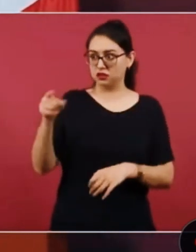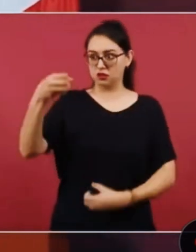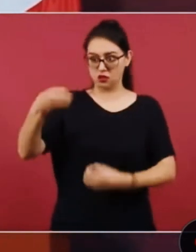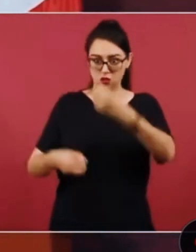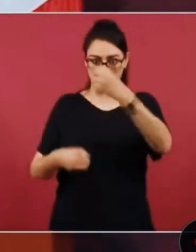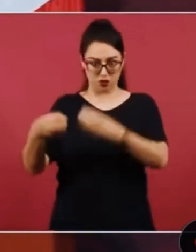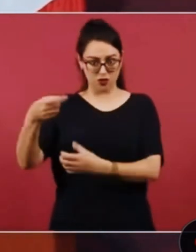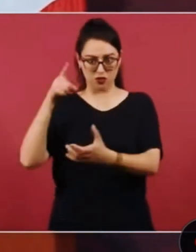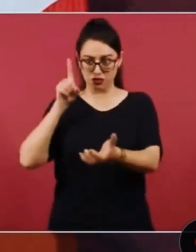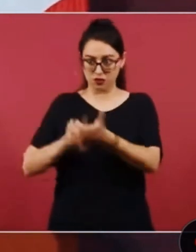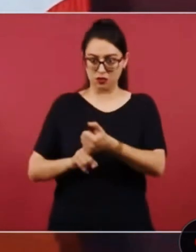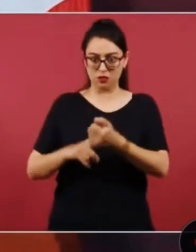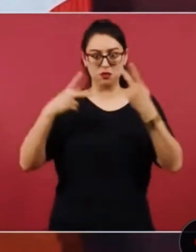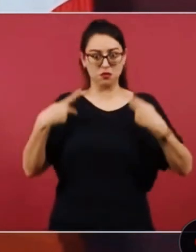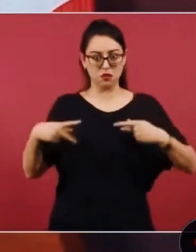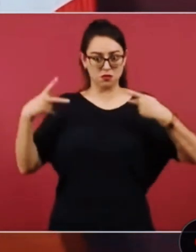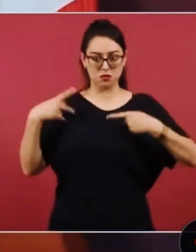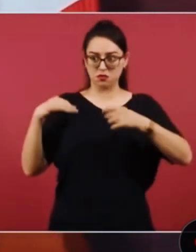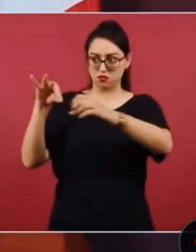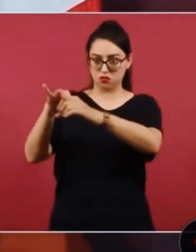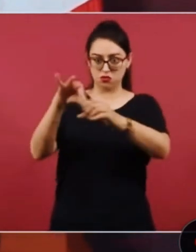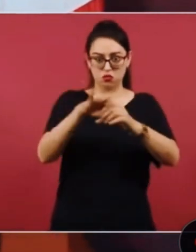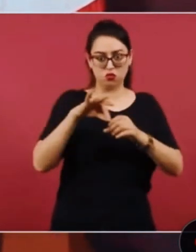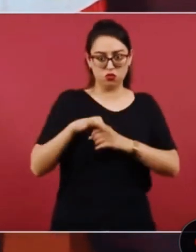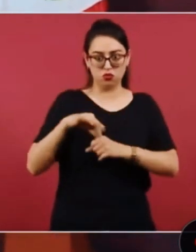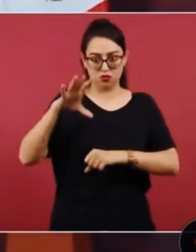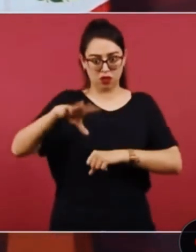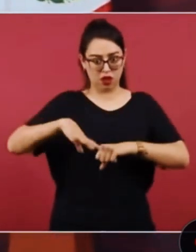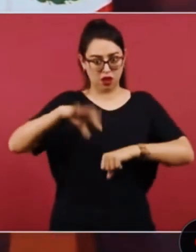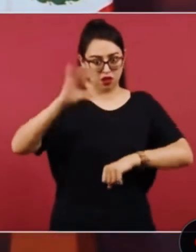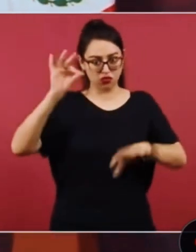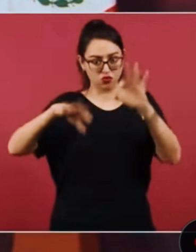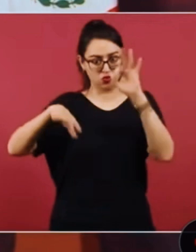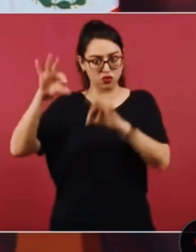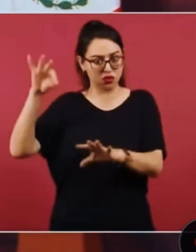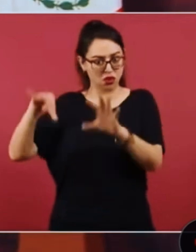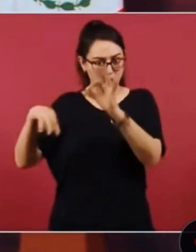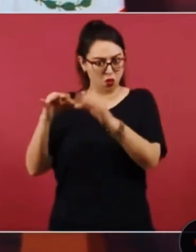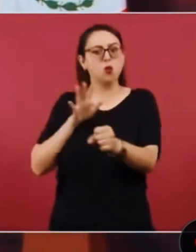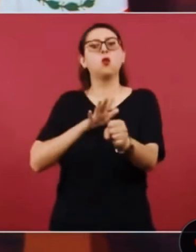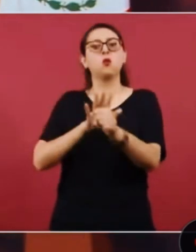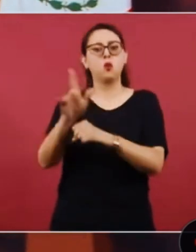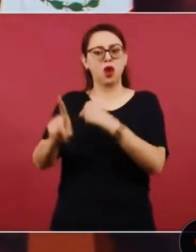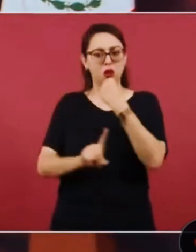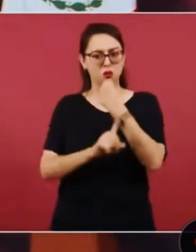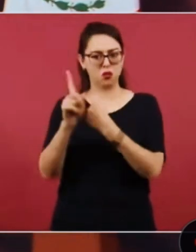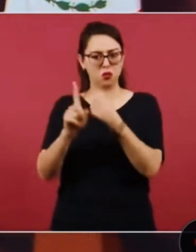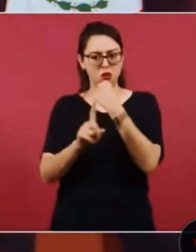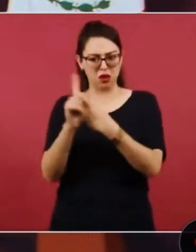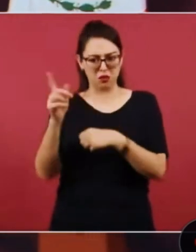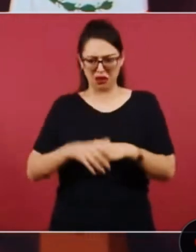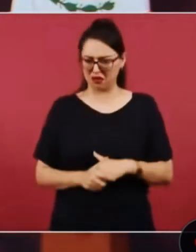que no van a poder encontrarse cien